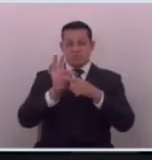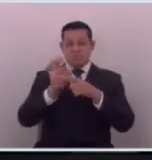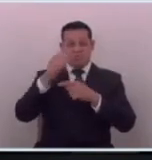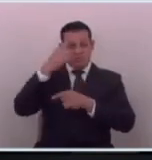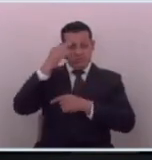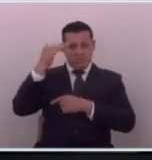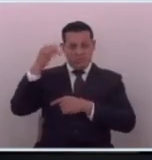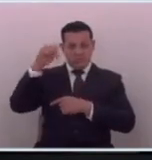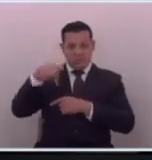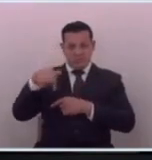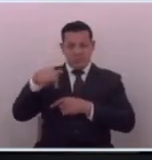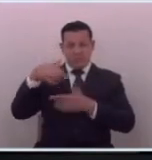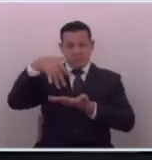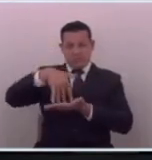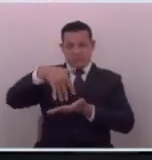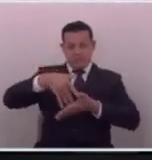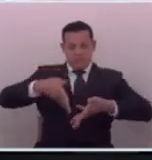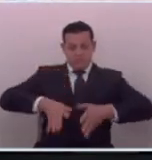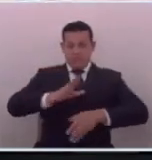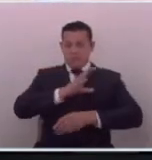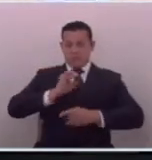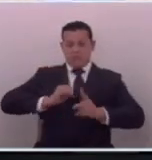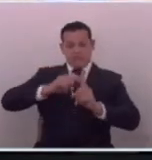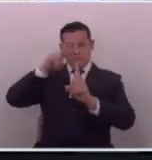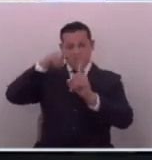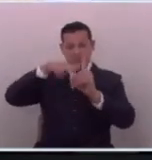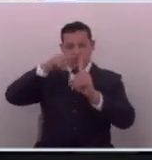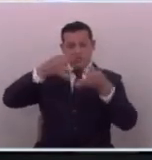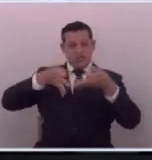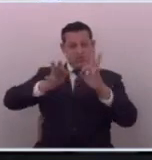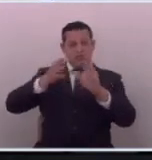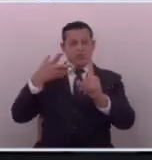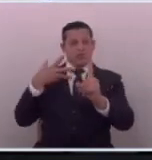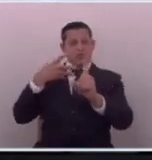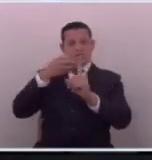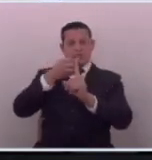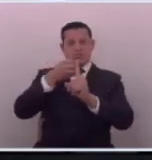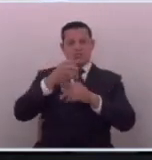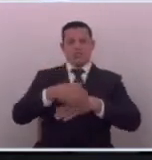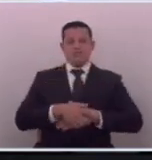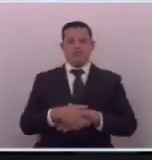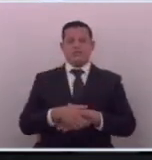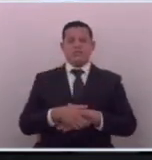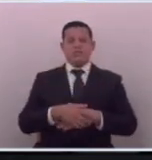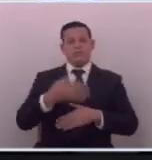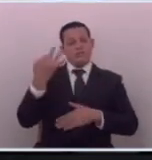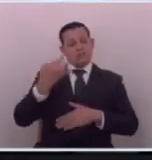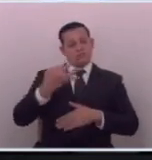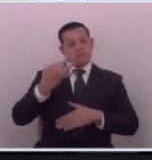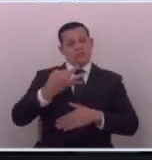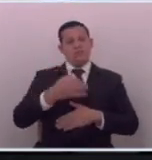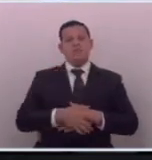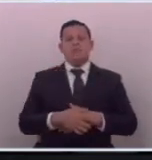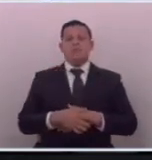política actual donde el pueblo salvadoreño nos califica de una manera objetiva por favor